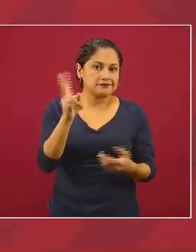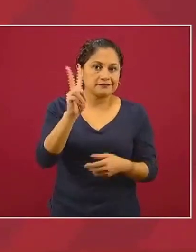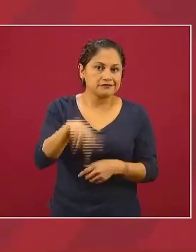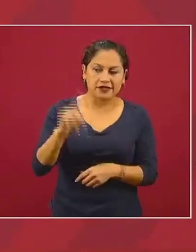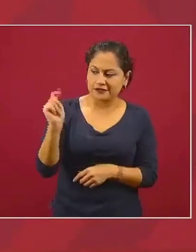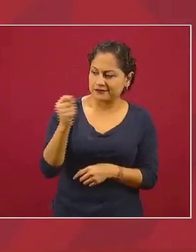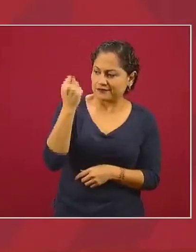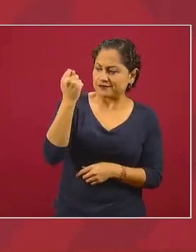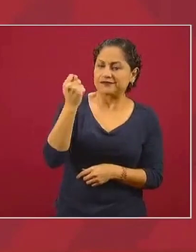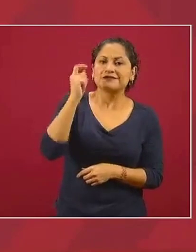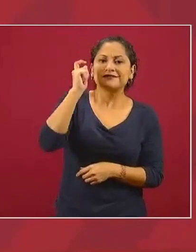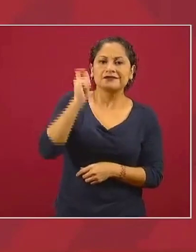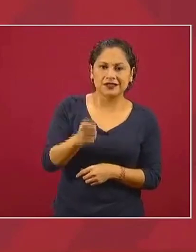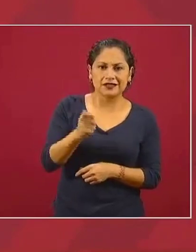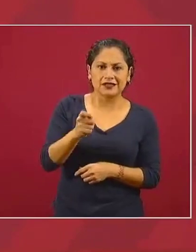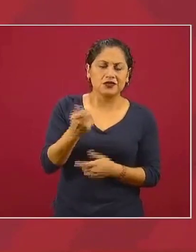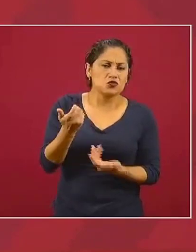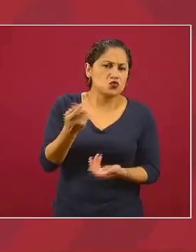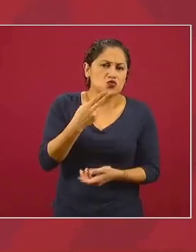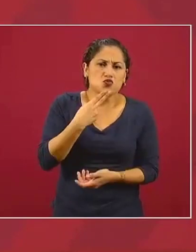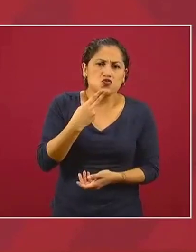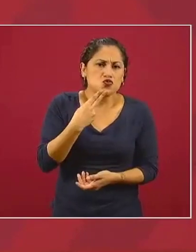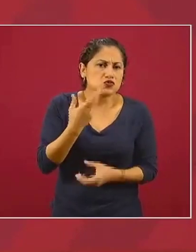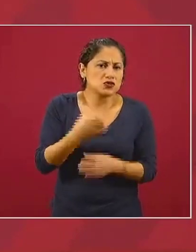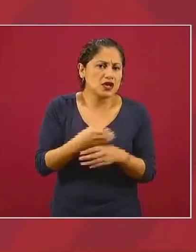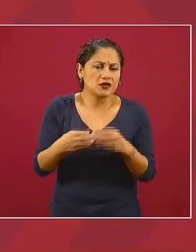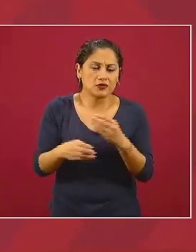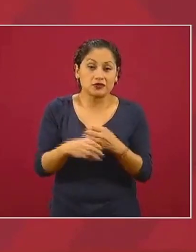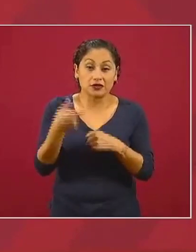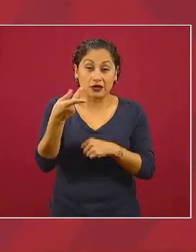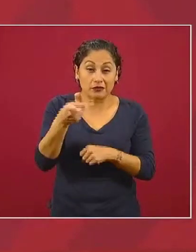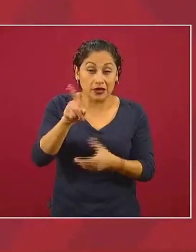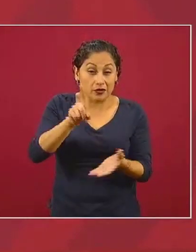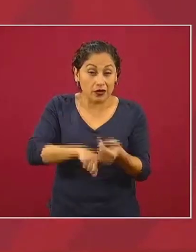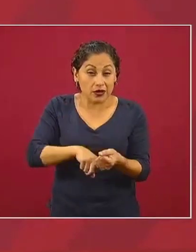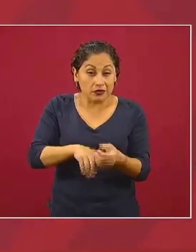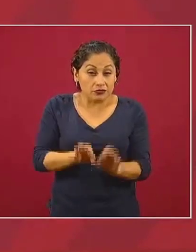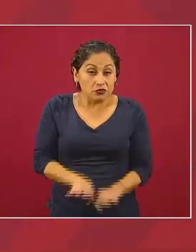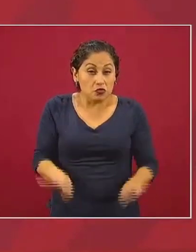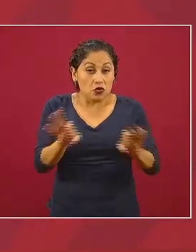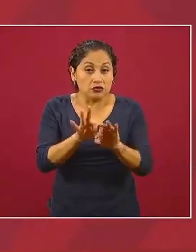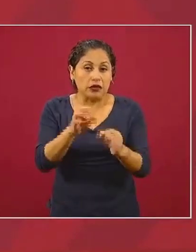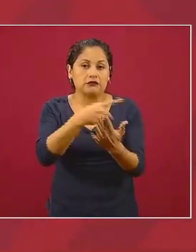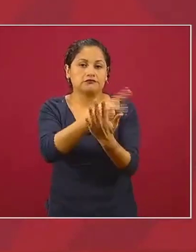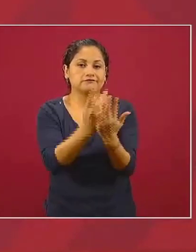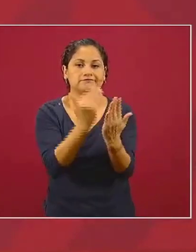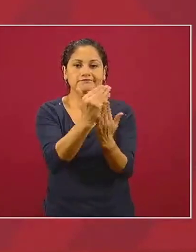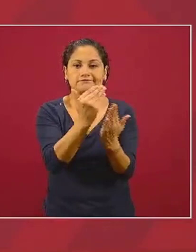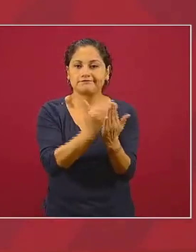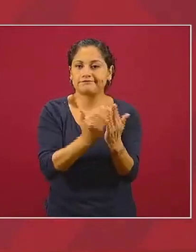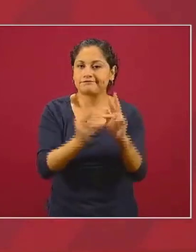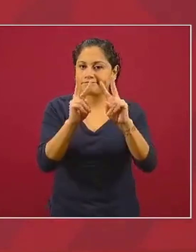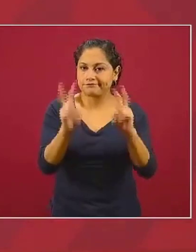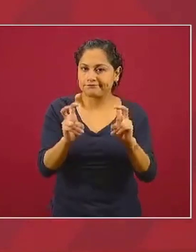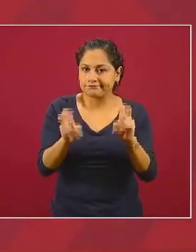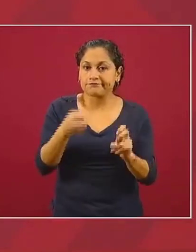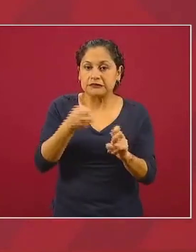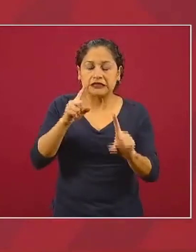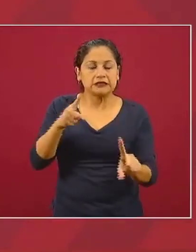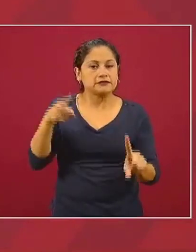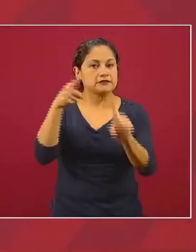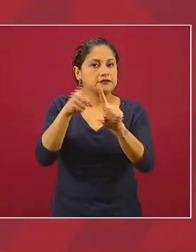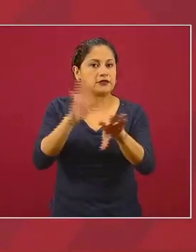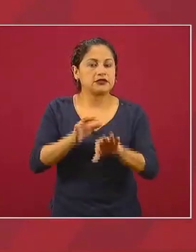lo importante son los contenidos lo importante es la educación para que para que se estudia pero la